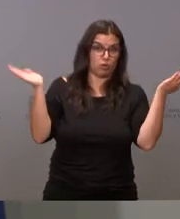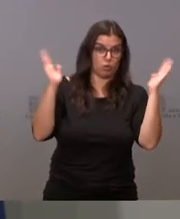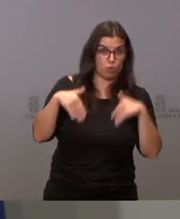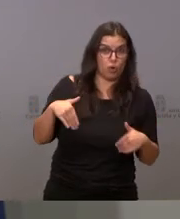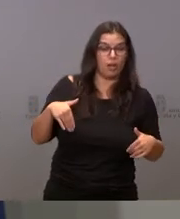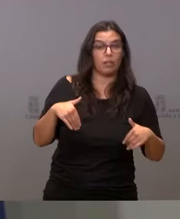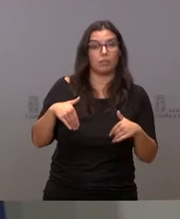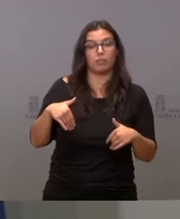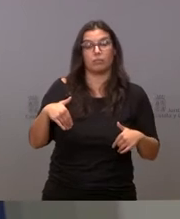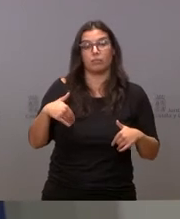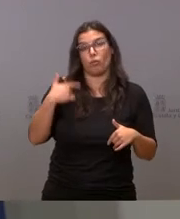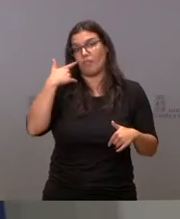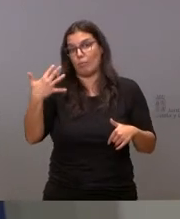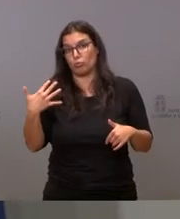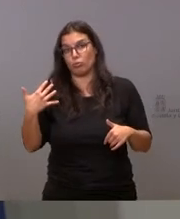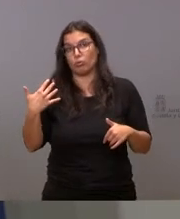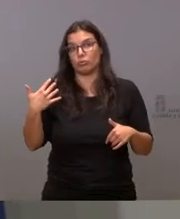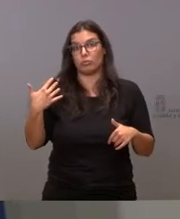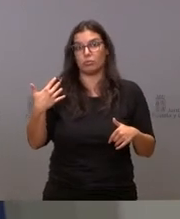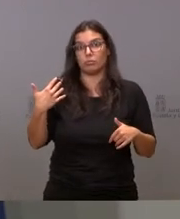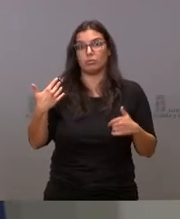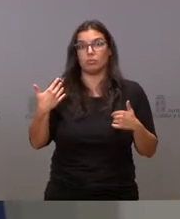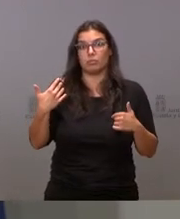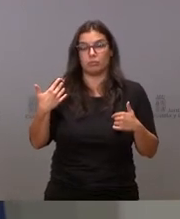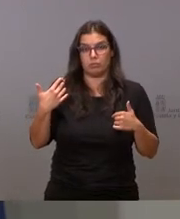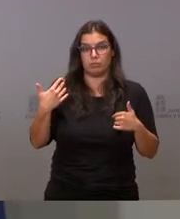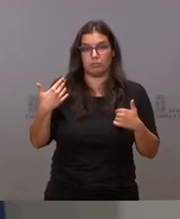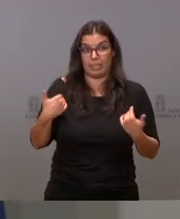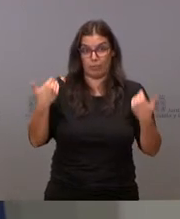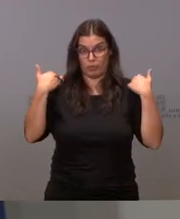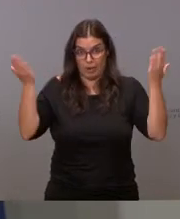también irresponsables políticos y digo irresponsables con y delante